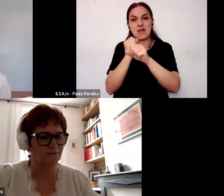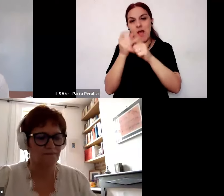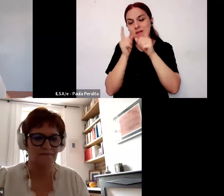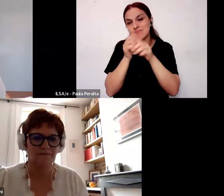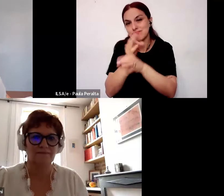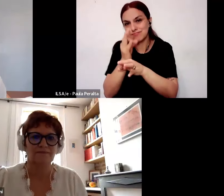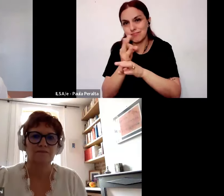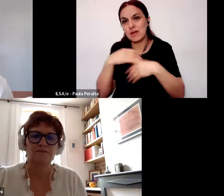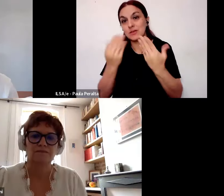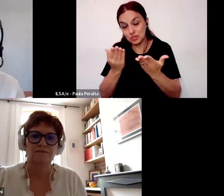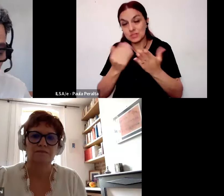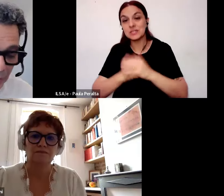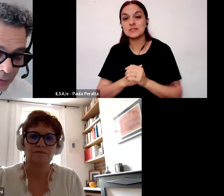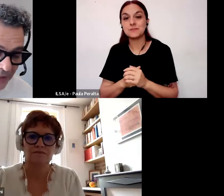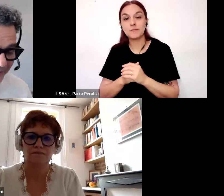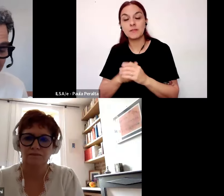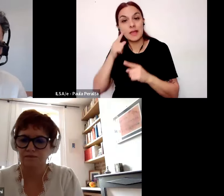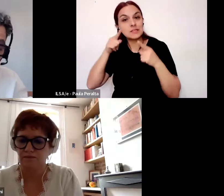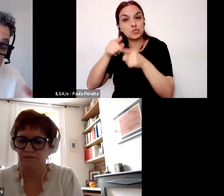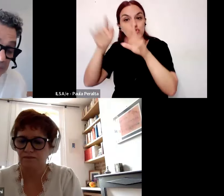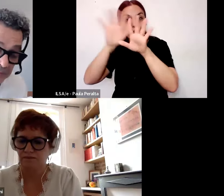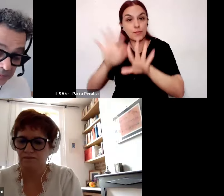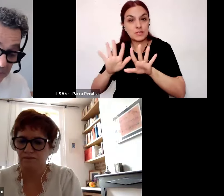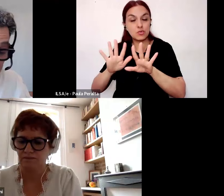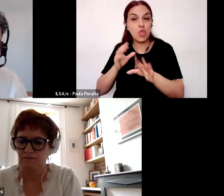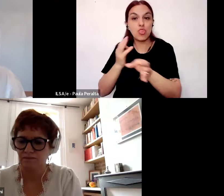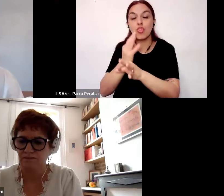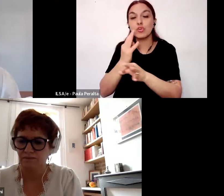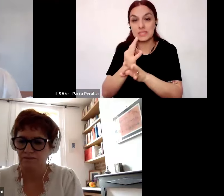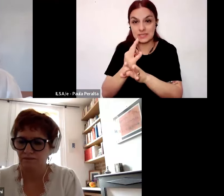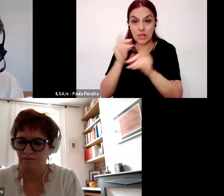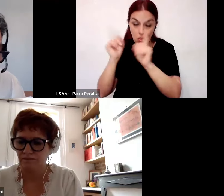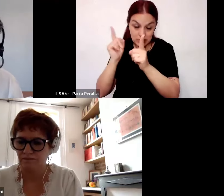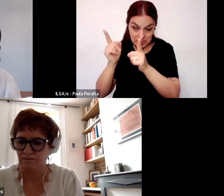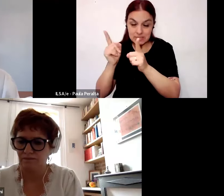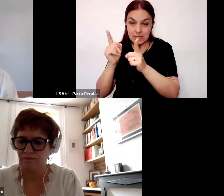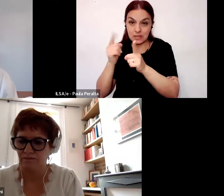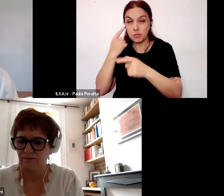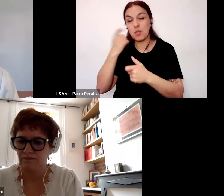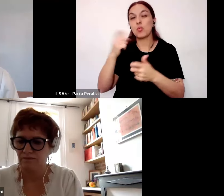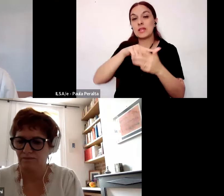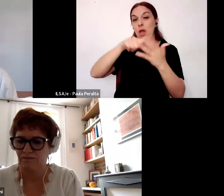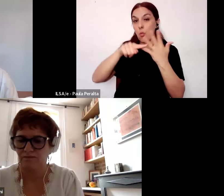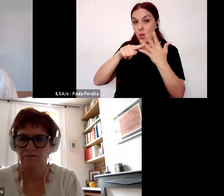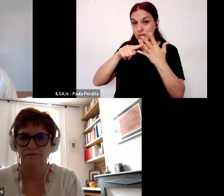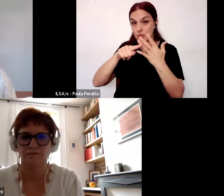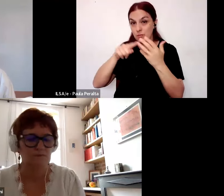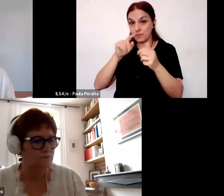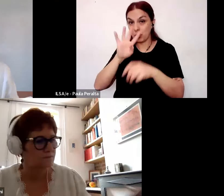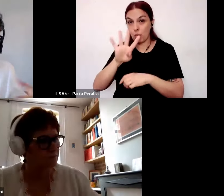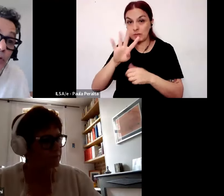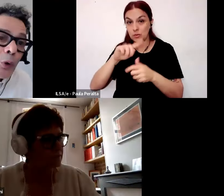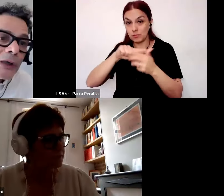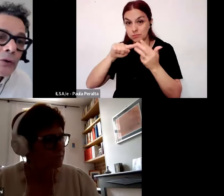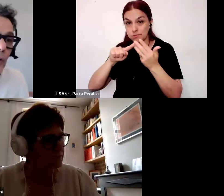institutos de formación docente una serie de yo identifico cuatro funciones que